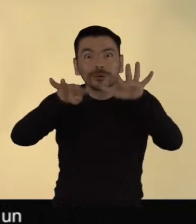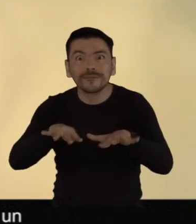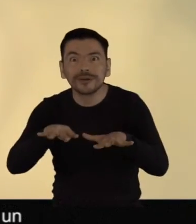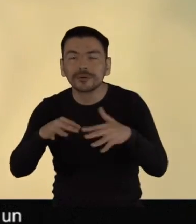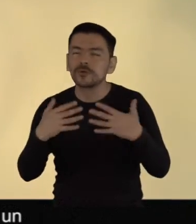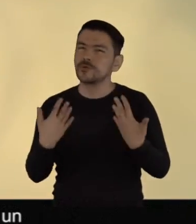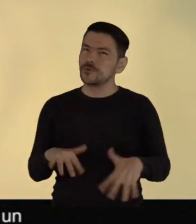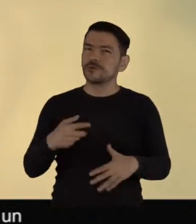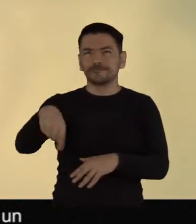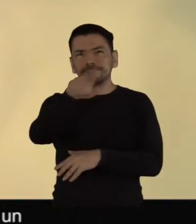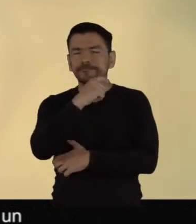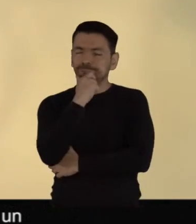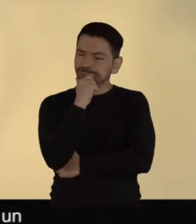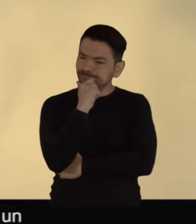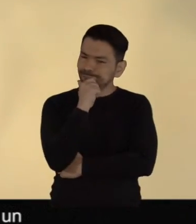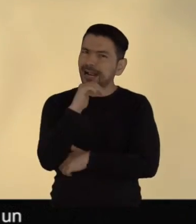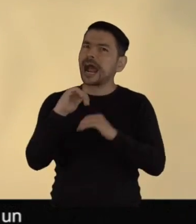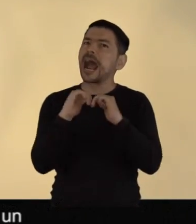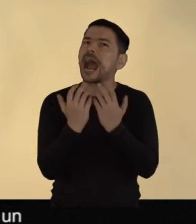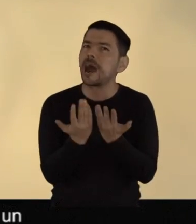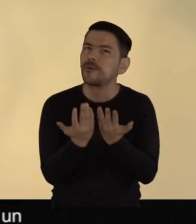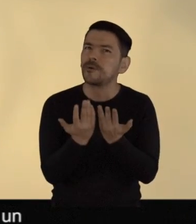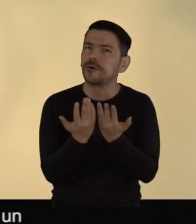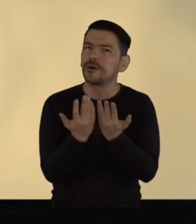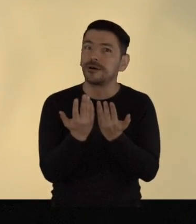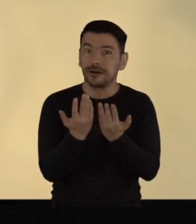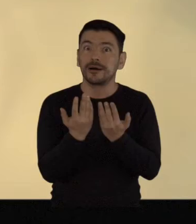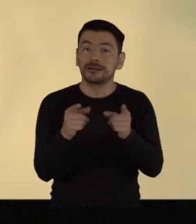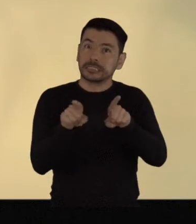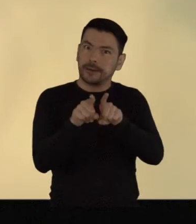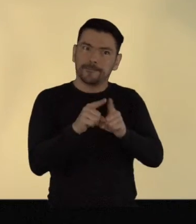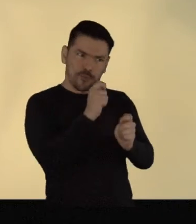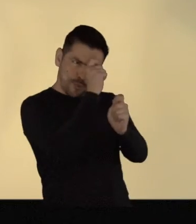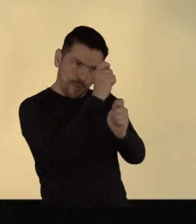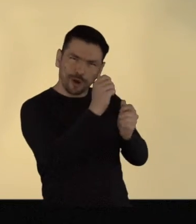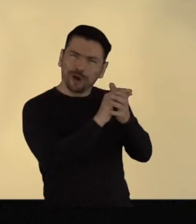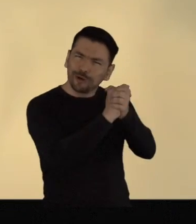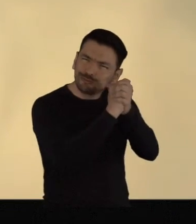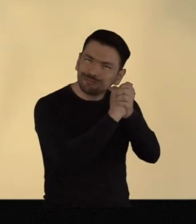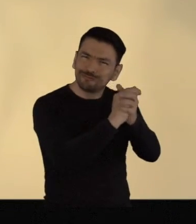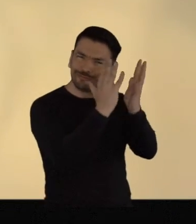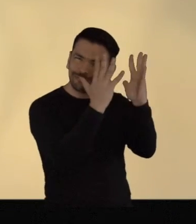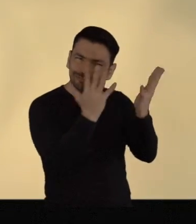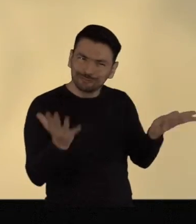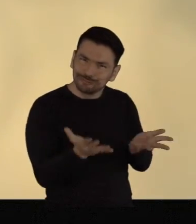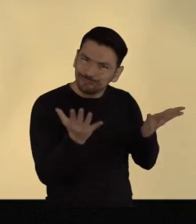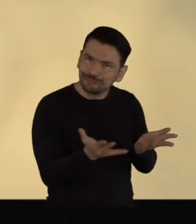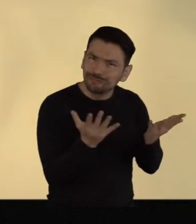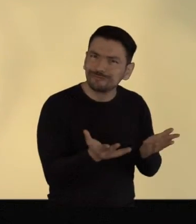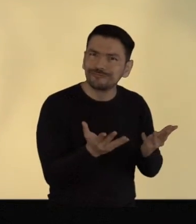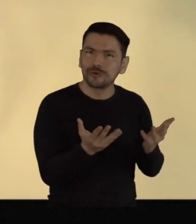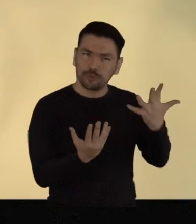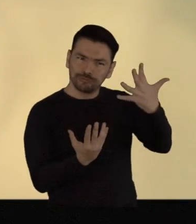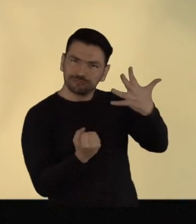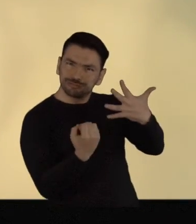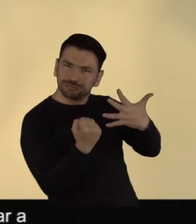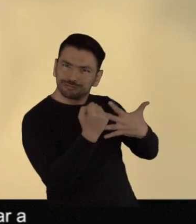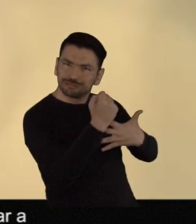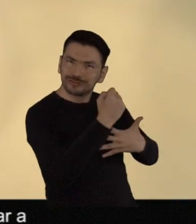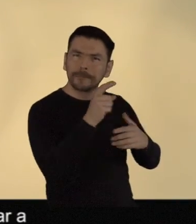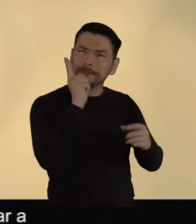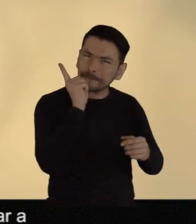entonces, es un día para reflexionar sobre estos puntos. También es un día para celebrar avances y logros.